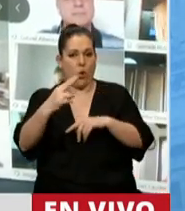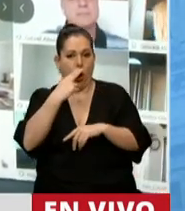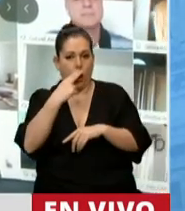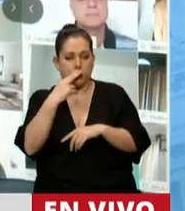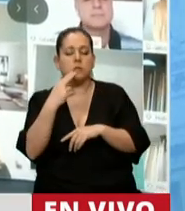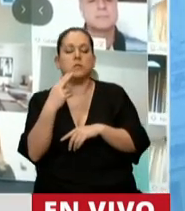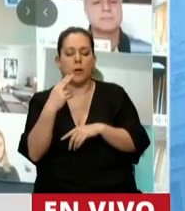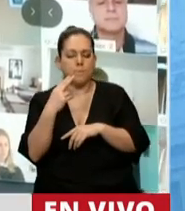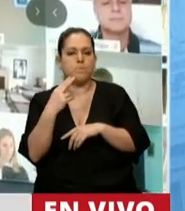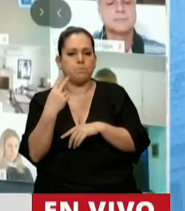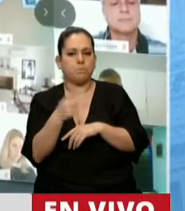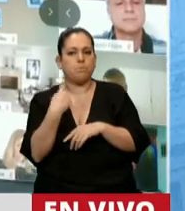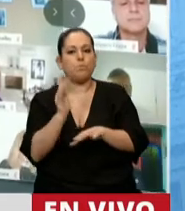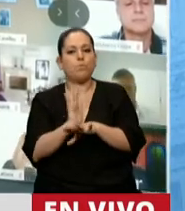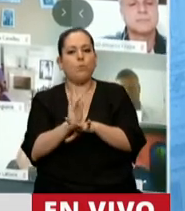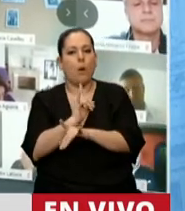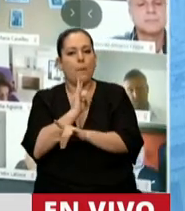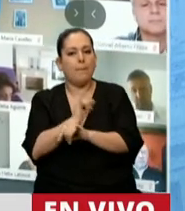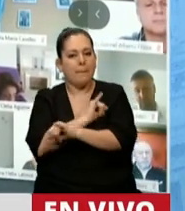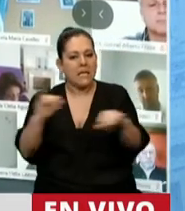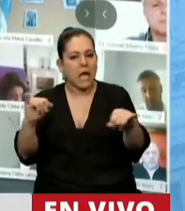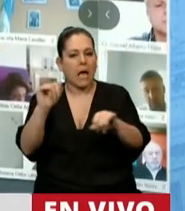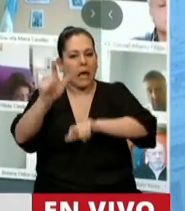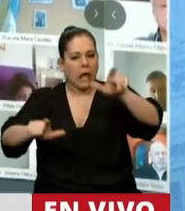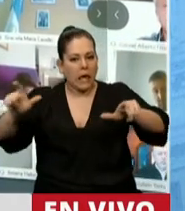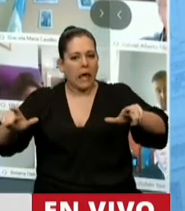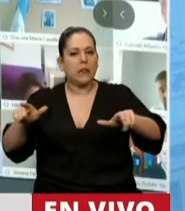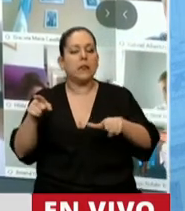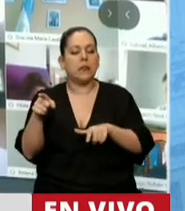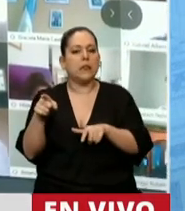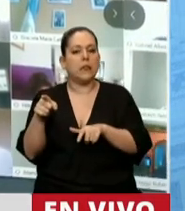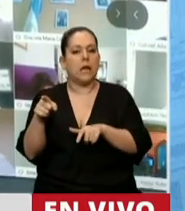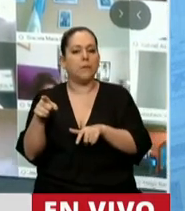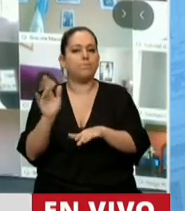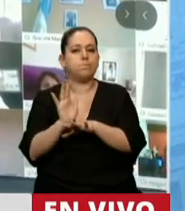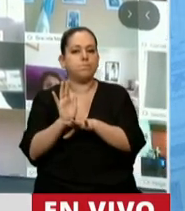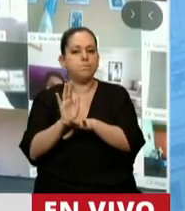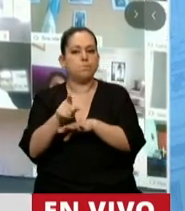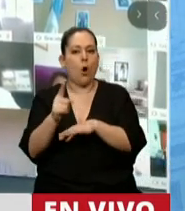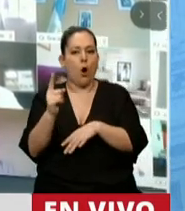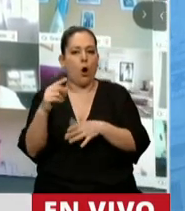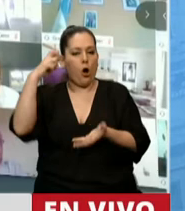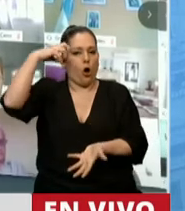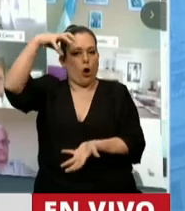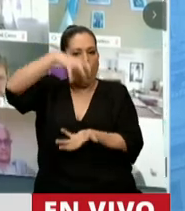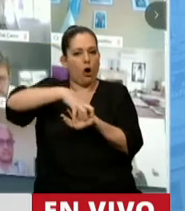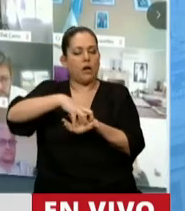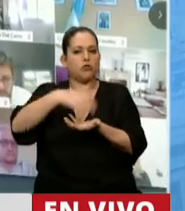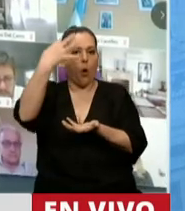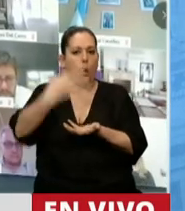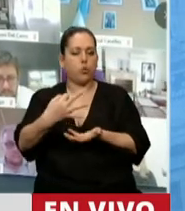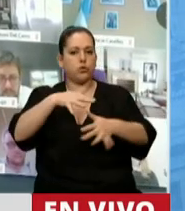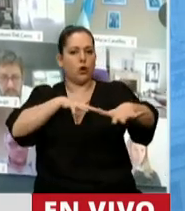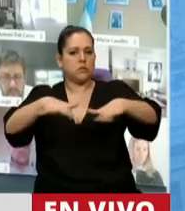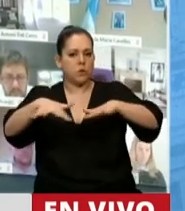diciendo a la gente en general, a los contribuyentes, que este Congreso de la Nación, ante un caso de